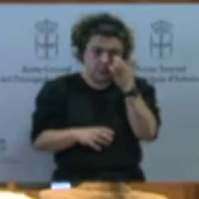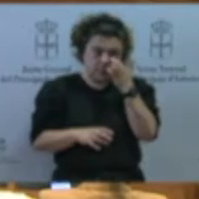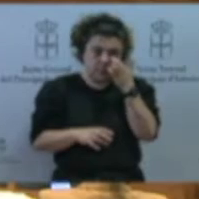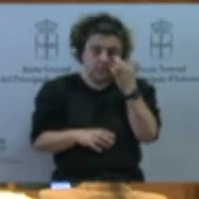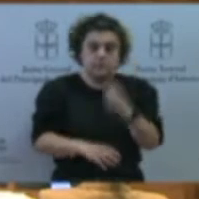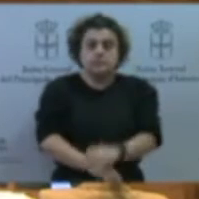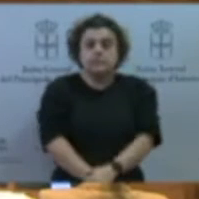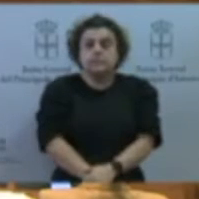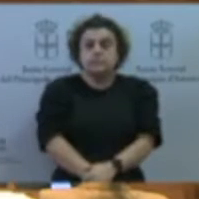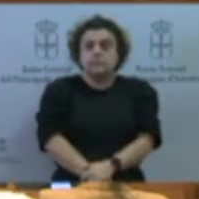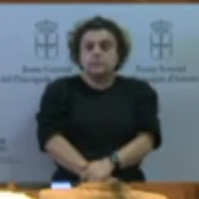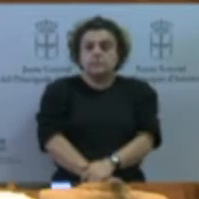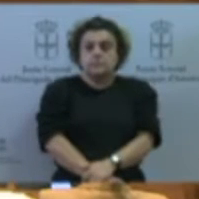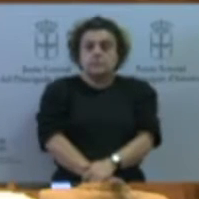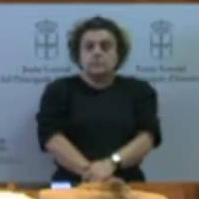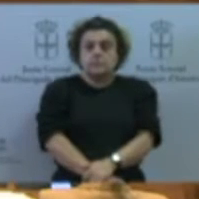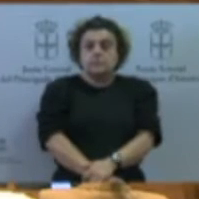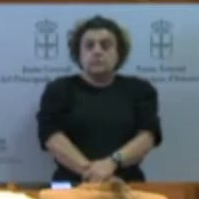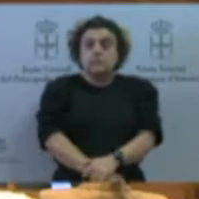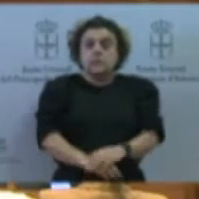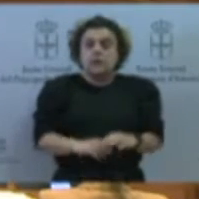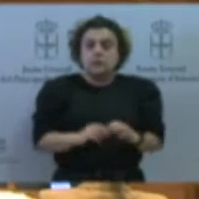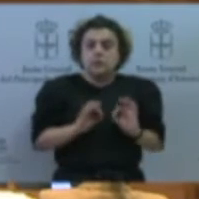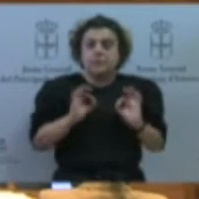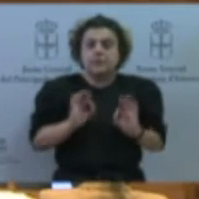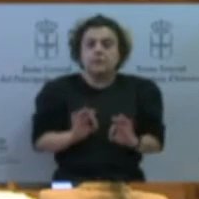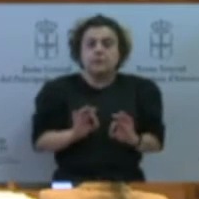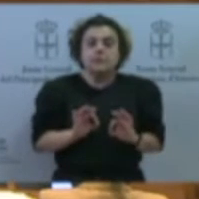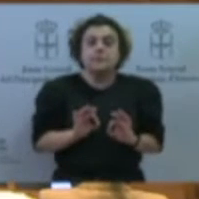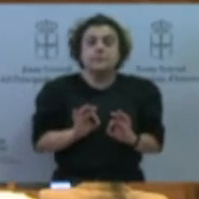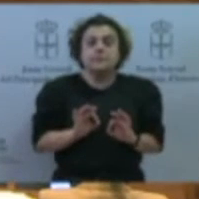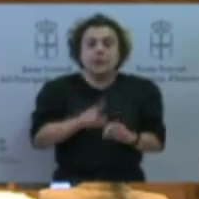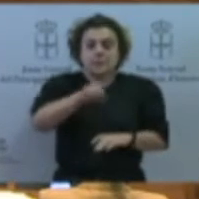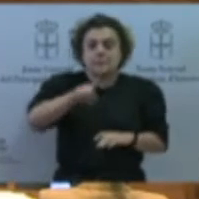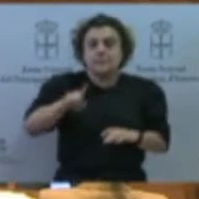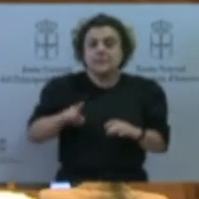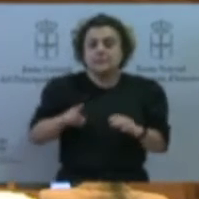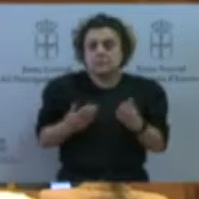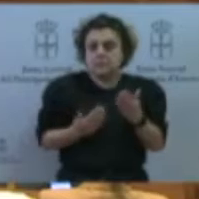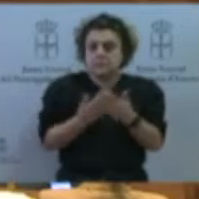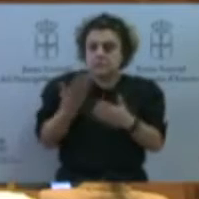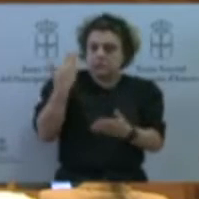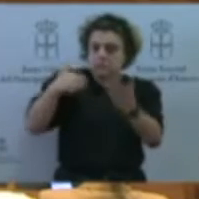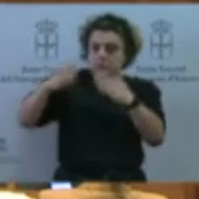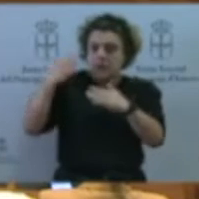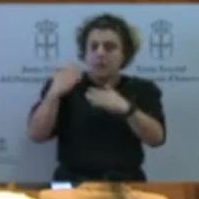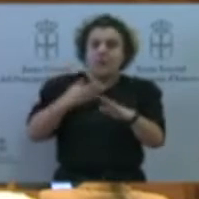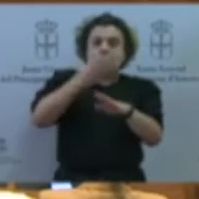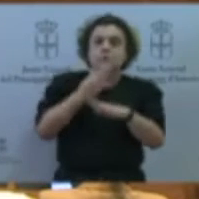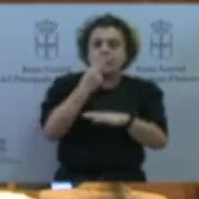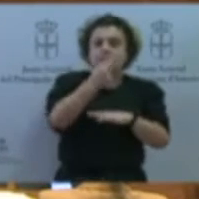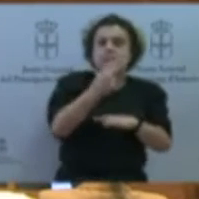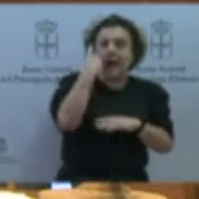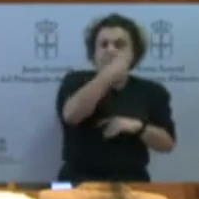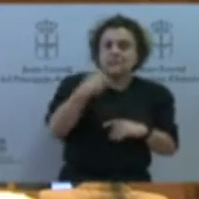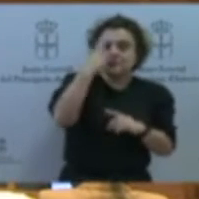Habíamos estado en los últimos meses en Salas, en Tineo, acompañando también a nuestros portavoces de Somos